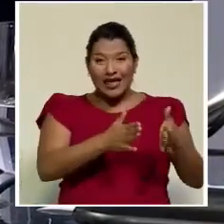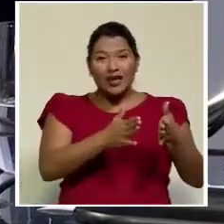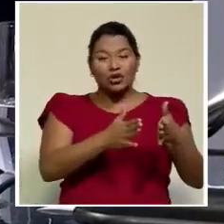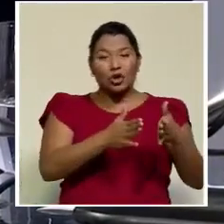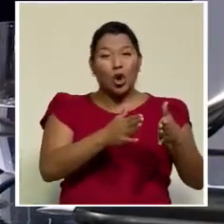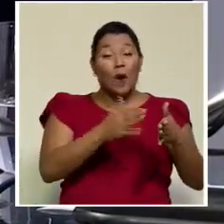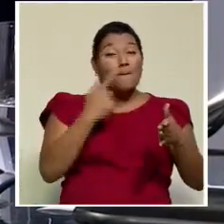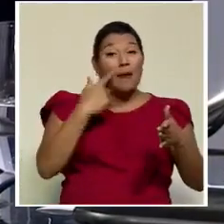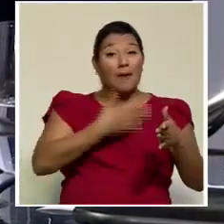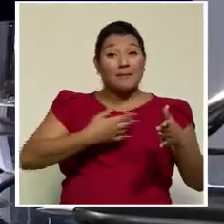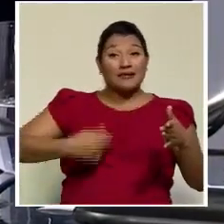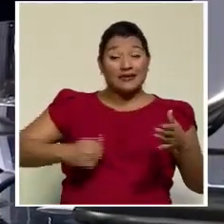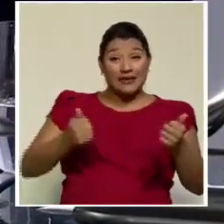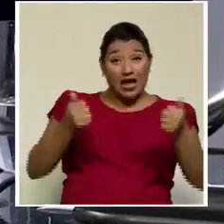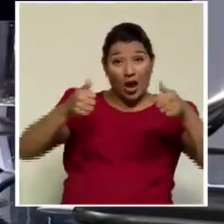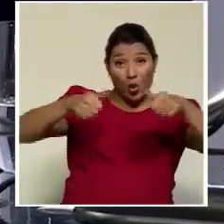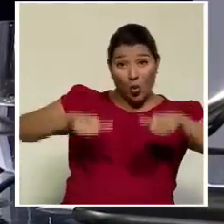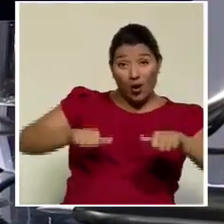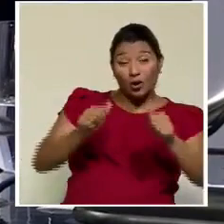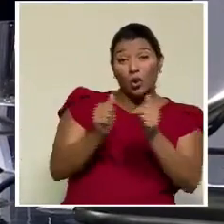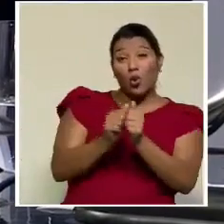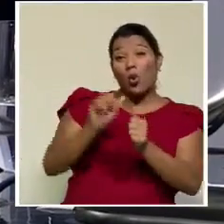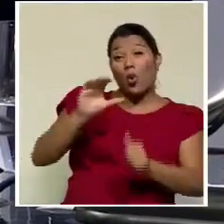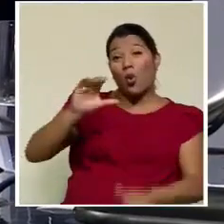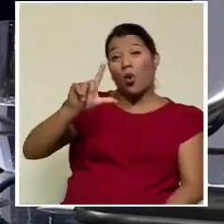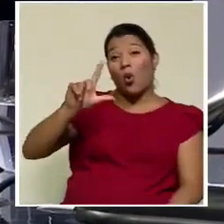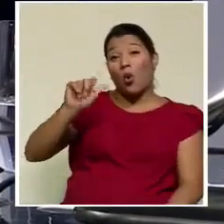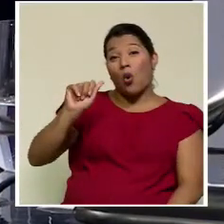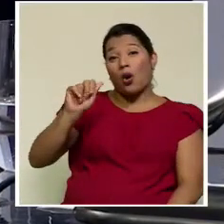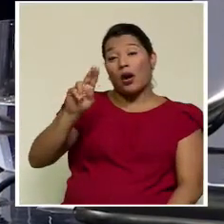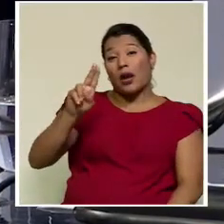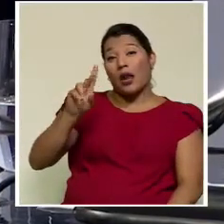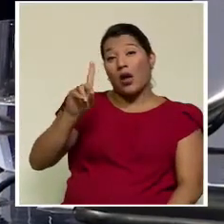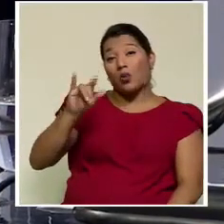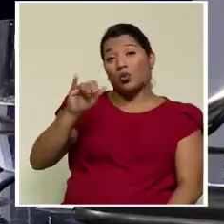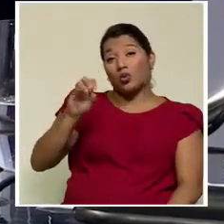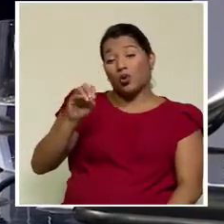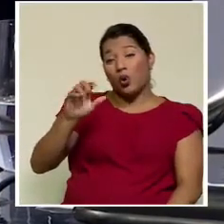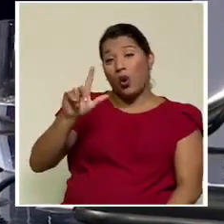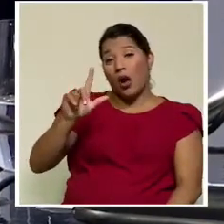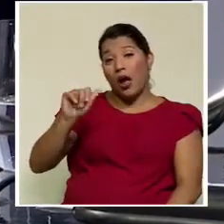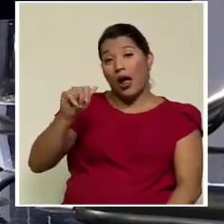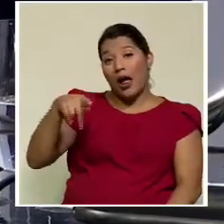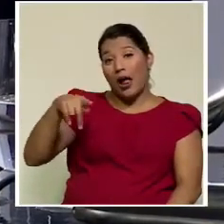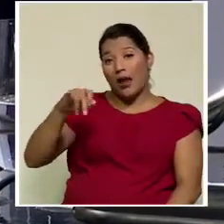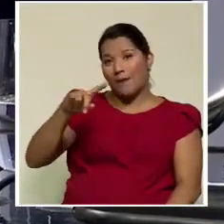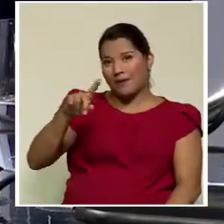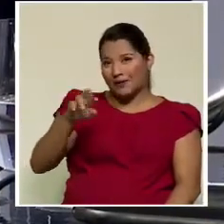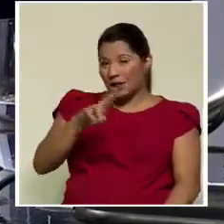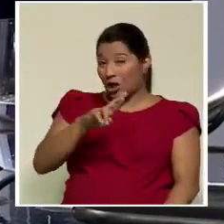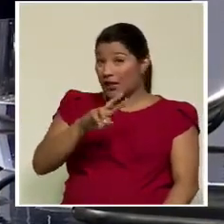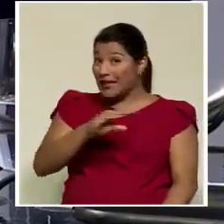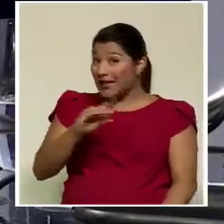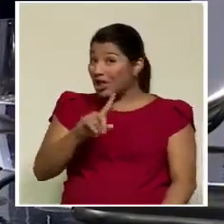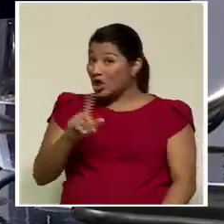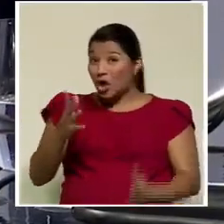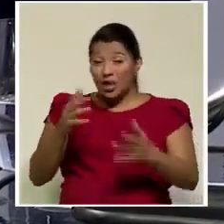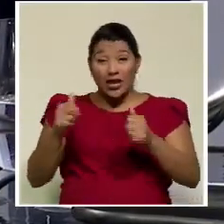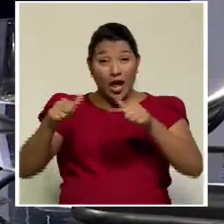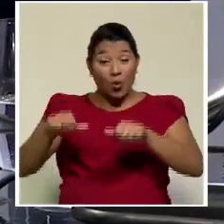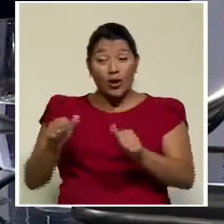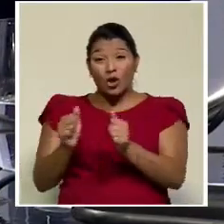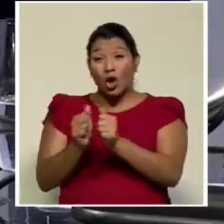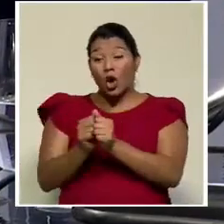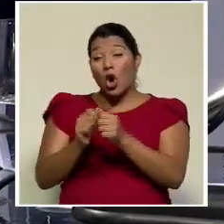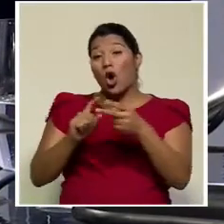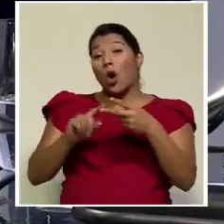con Claudio Alpizar, que era el último candidato, y no tiene un acuerdo con Roberto Thompson y con Carlos Ricardo